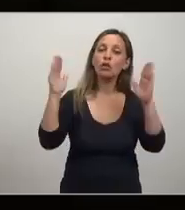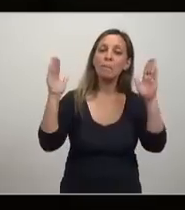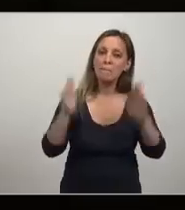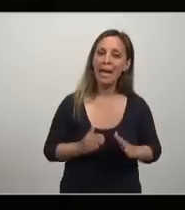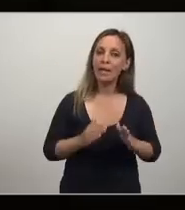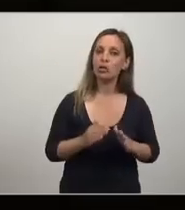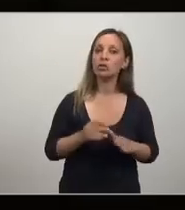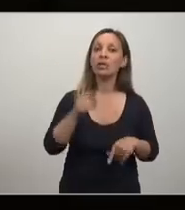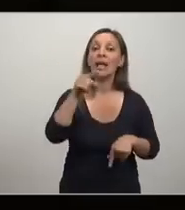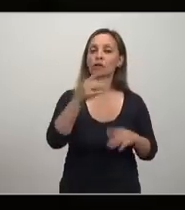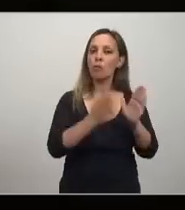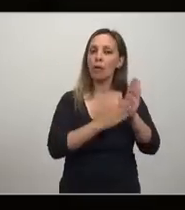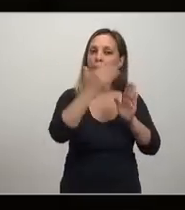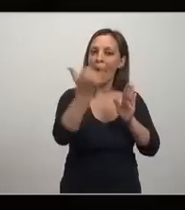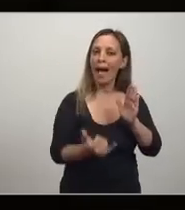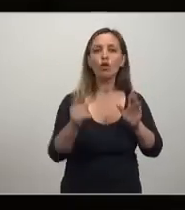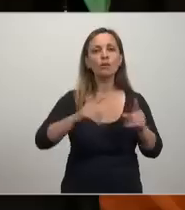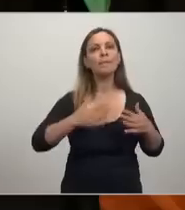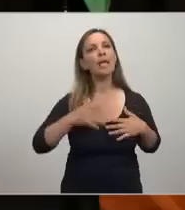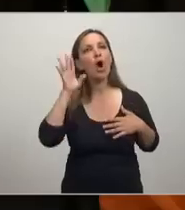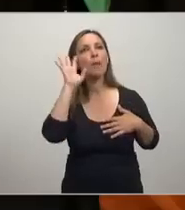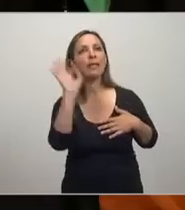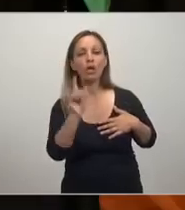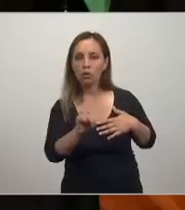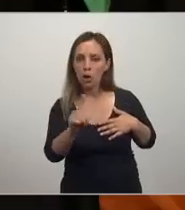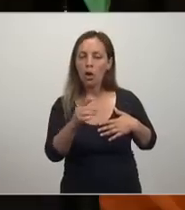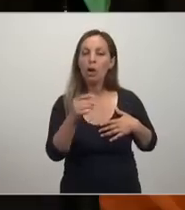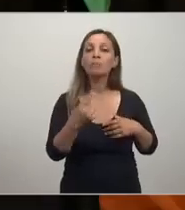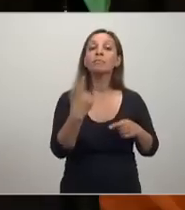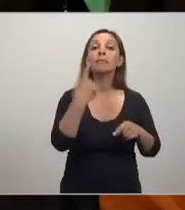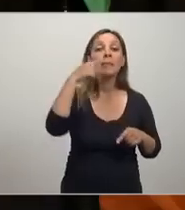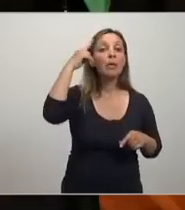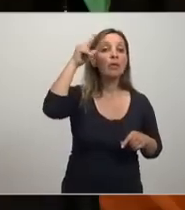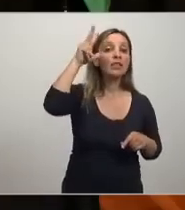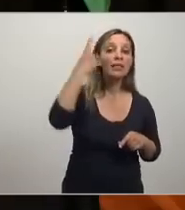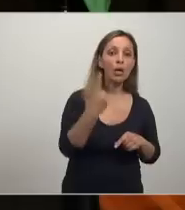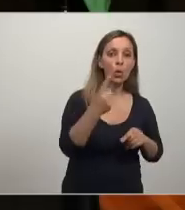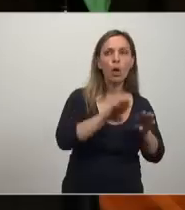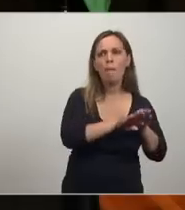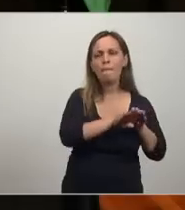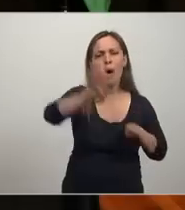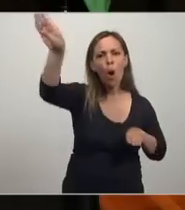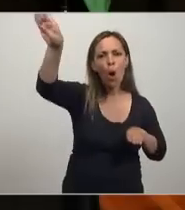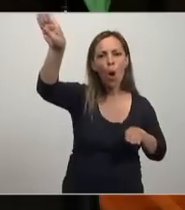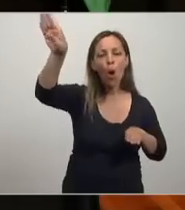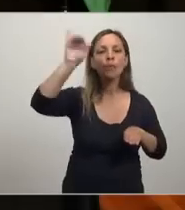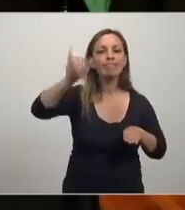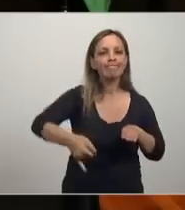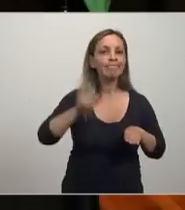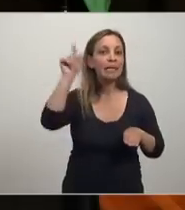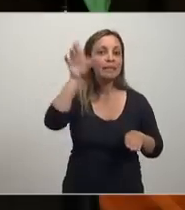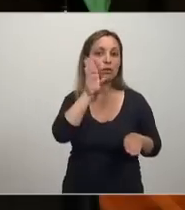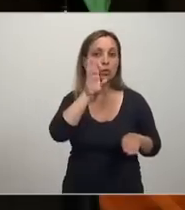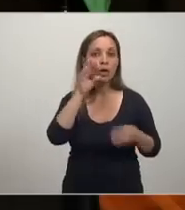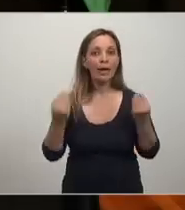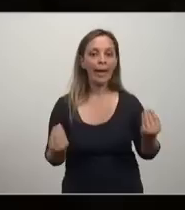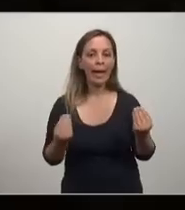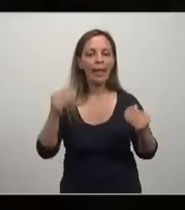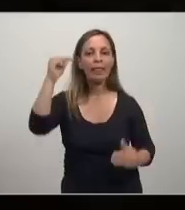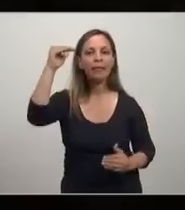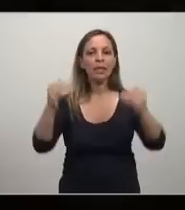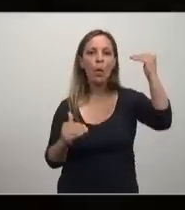evidencia, esto no es opinión. Lo único que se ha disparado en 1981 y a niveles nunca vistos en la historia de Estados Unidos es la